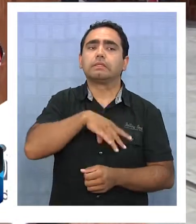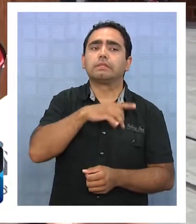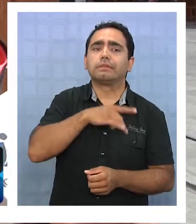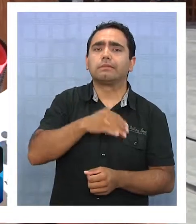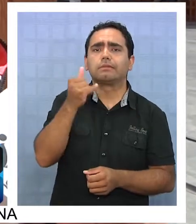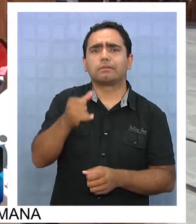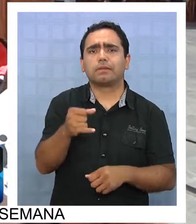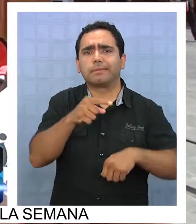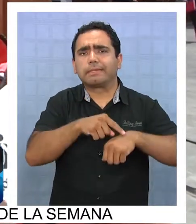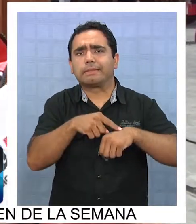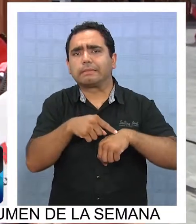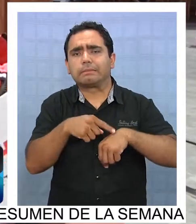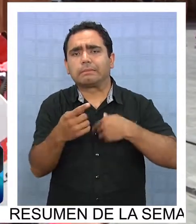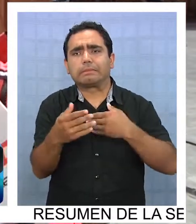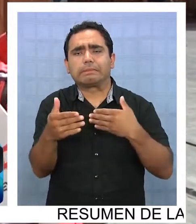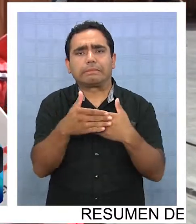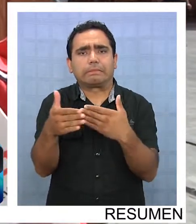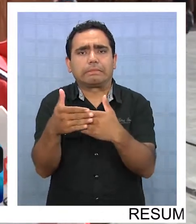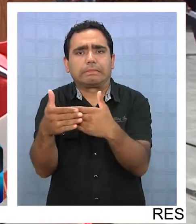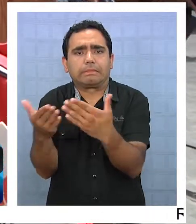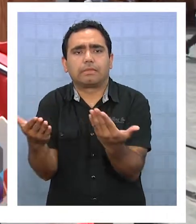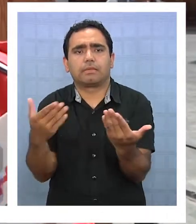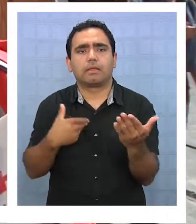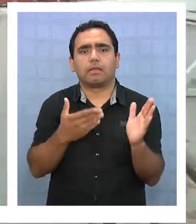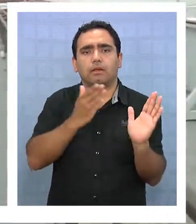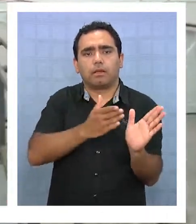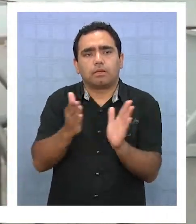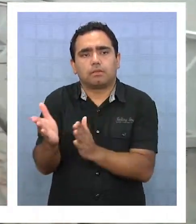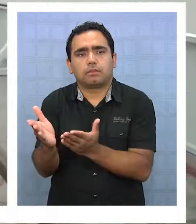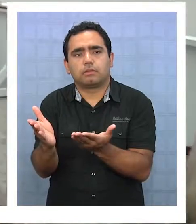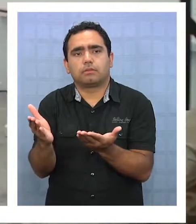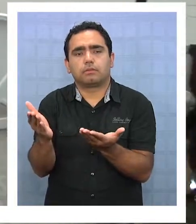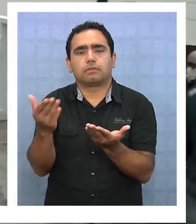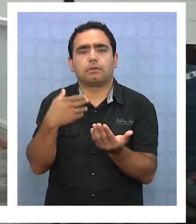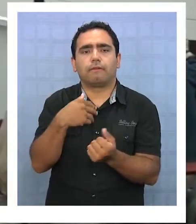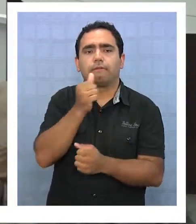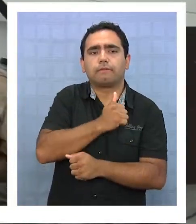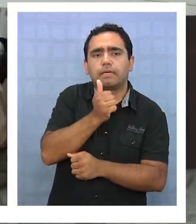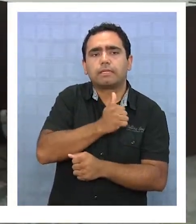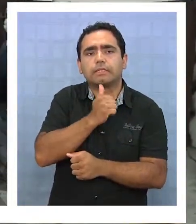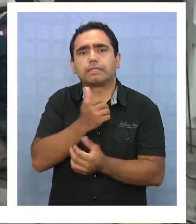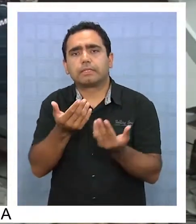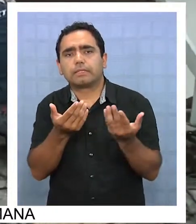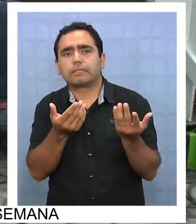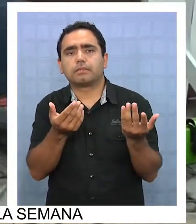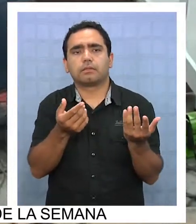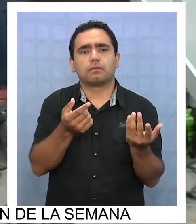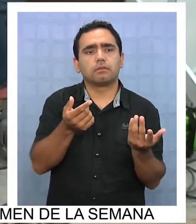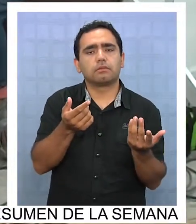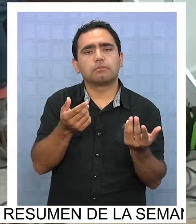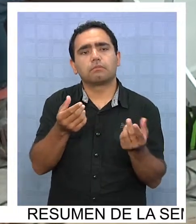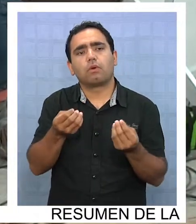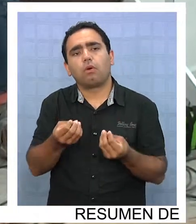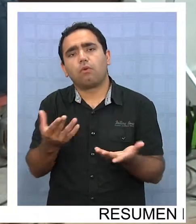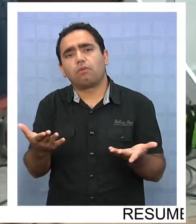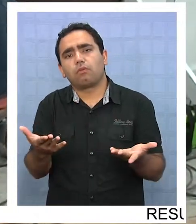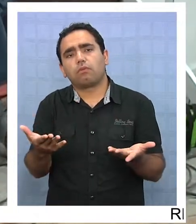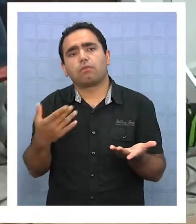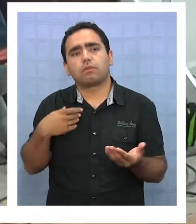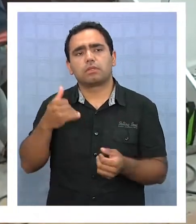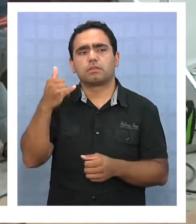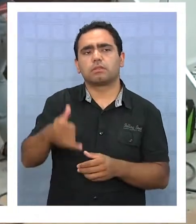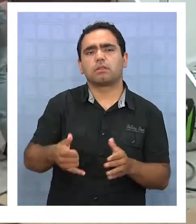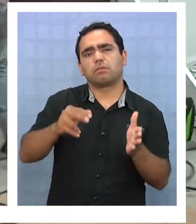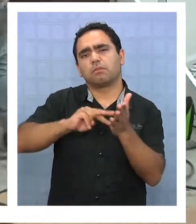siempre andamos bien cortitos con los tiempos, sobre todo en las organizaciones, contra el tiempo, que esto no sale, que aquí, allá, entonces, claro, siempre